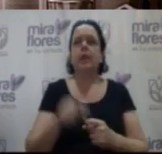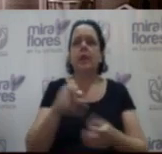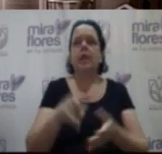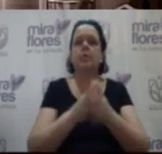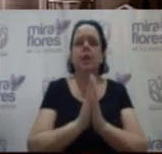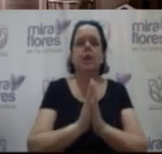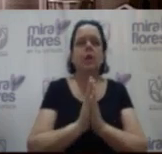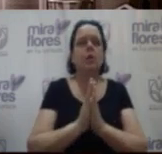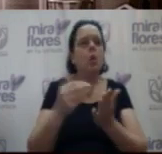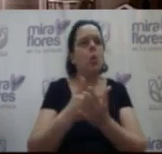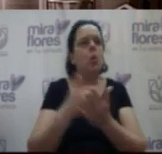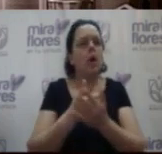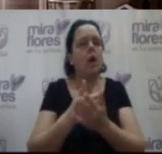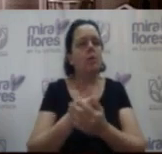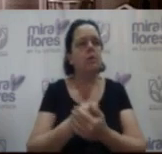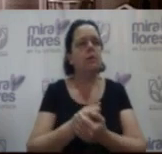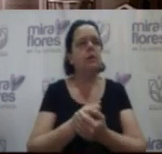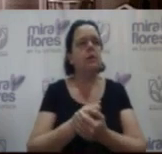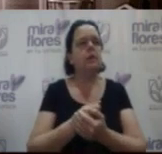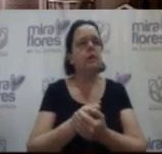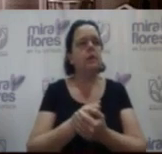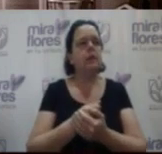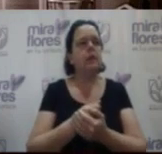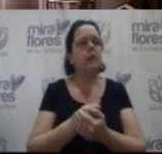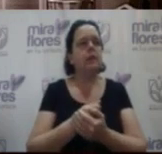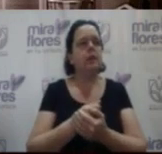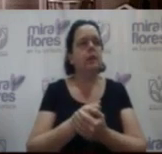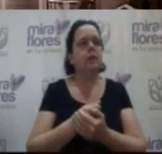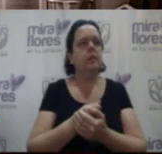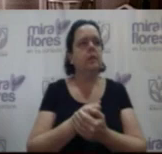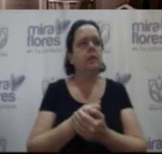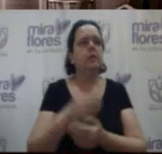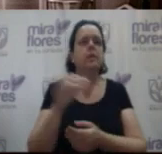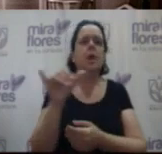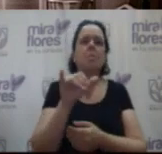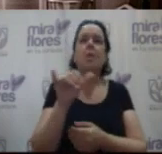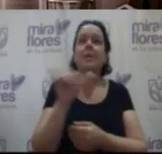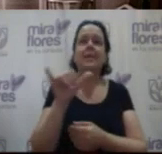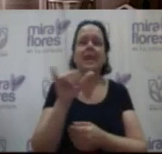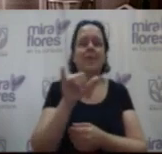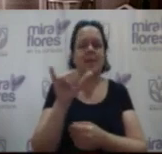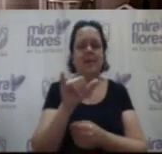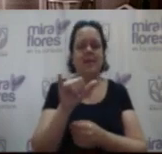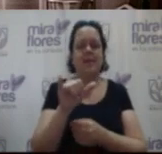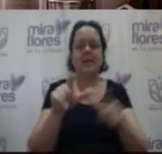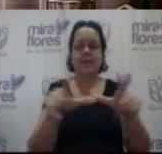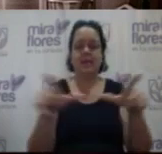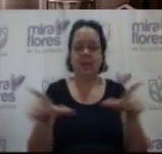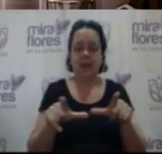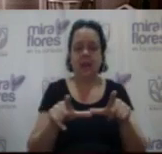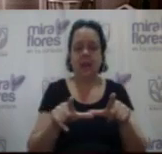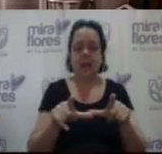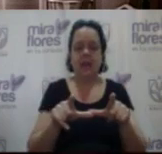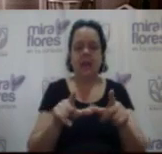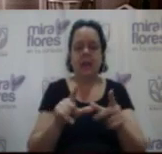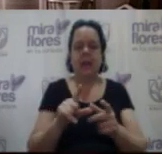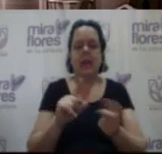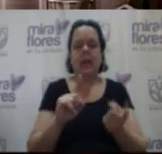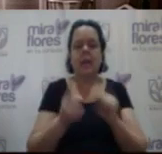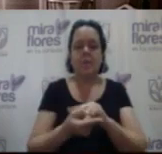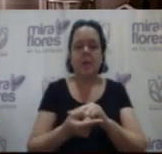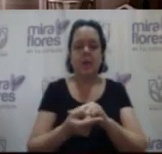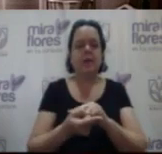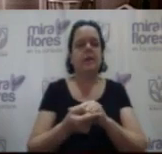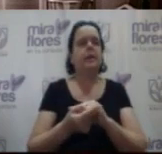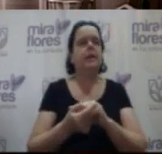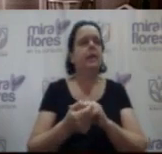julio del 2018, con el mismo tenor, convertirlo en este terreno de la calle Suárez